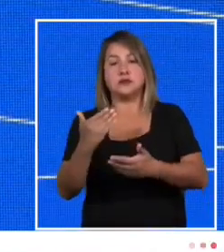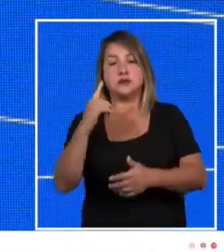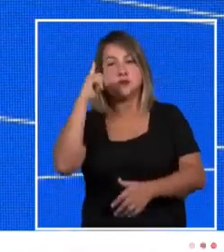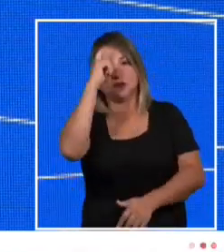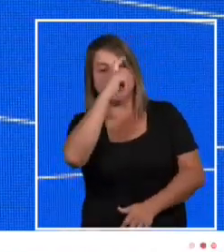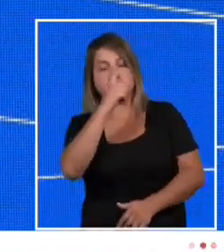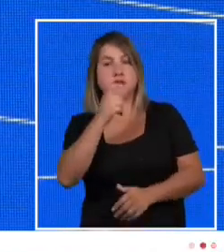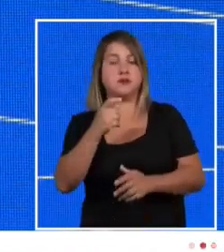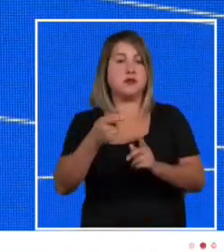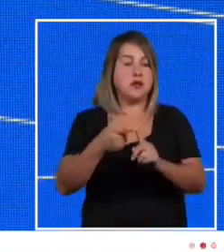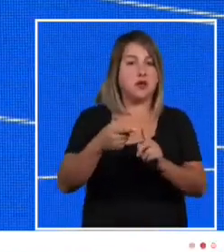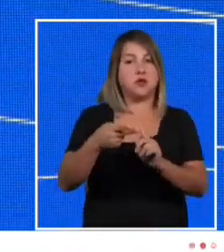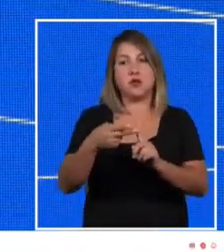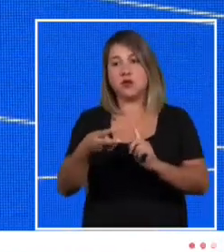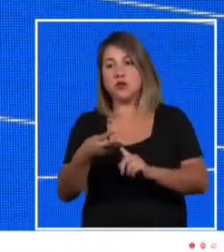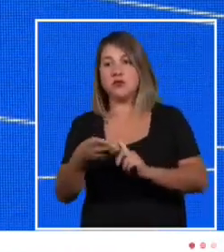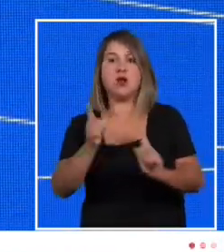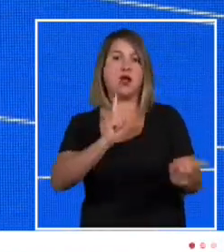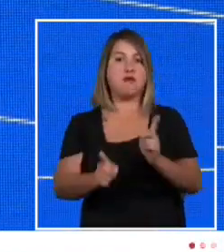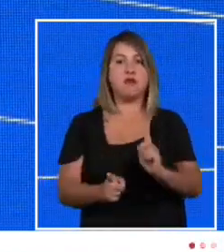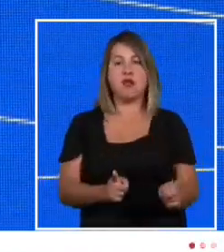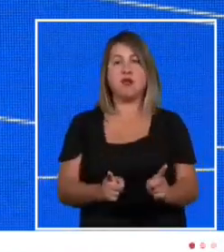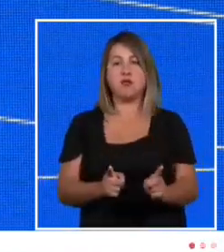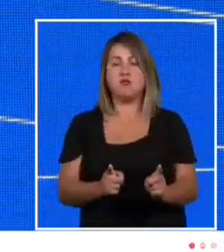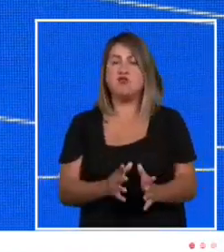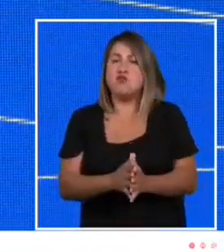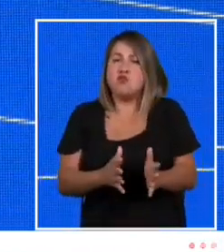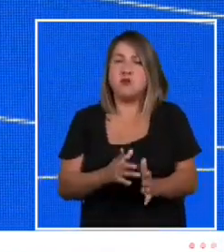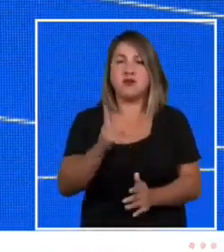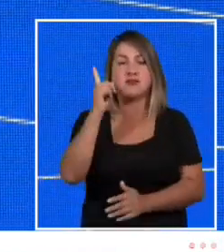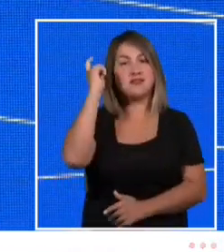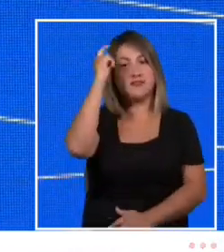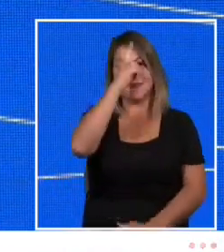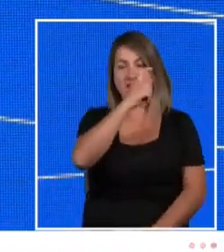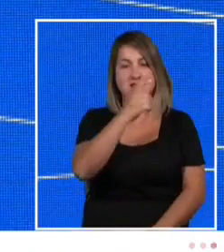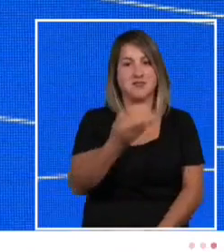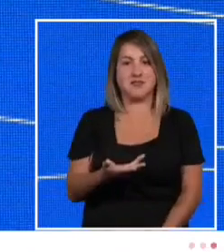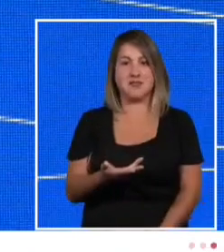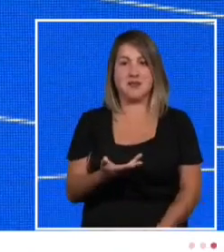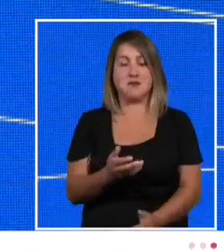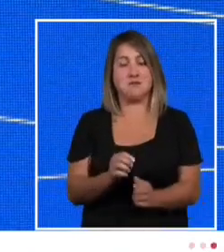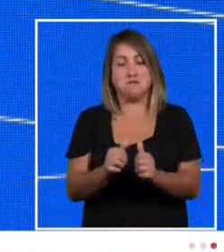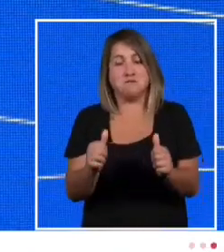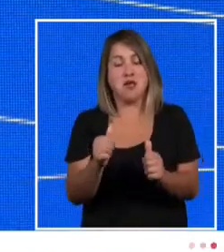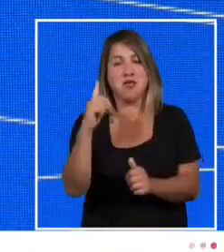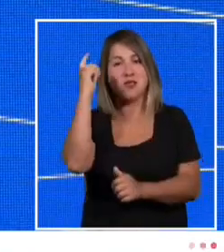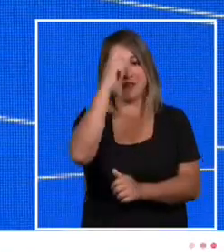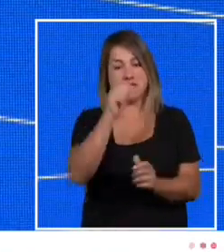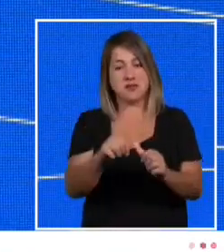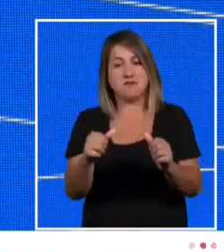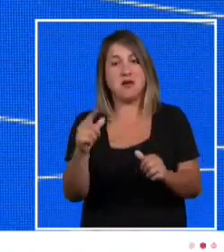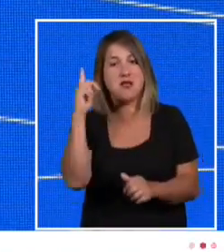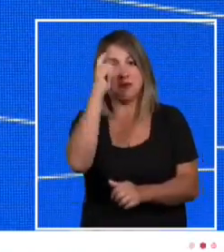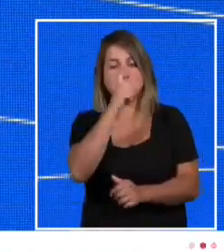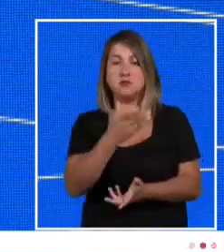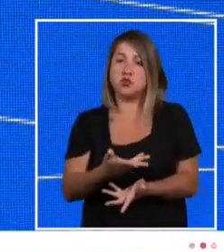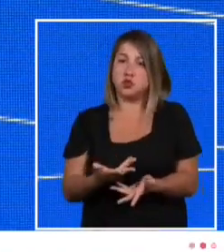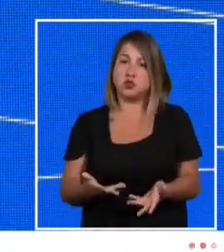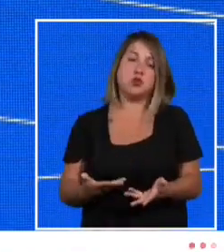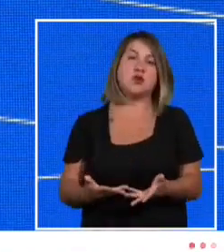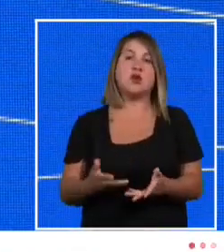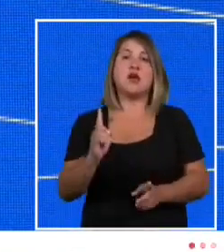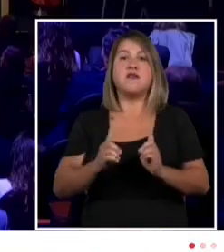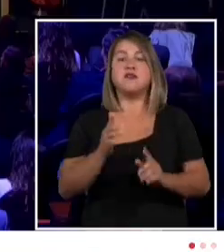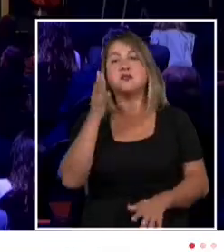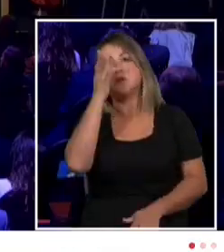que cuando uno está gobernando está enfrentando lo más difícil que ha pasado es también de soberbia o